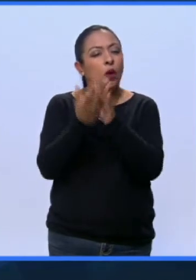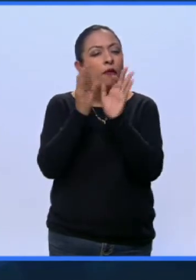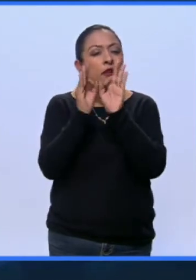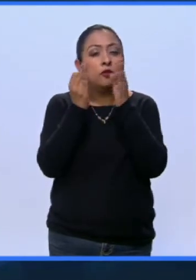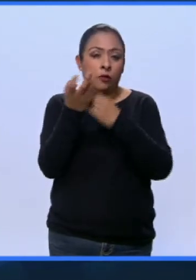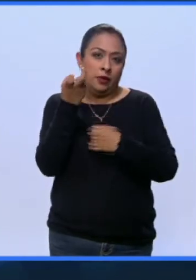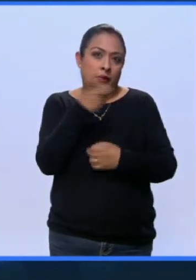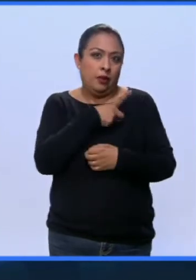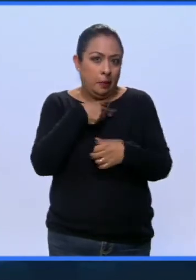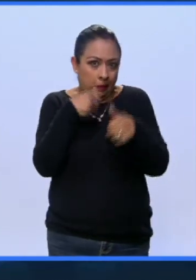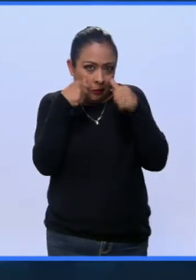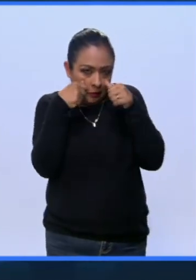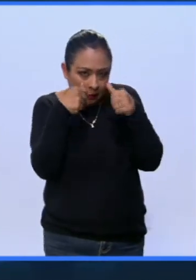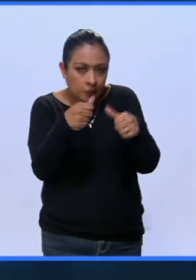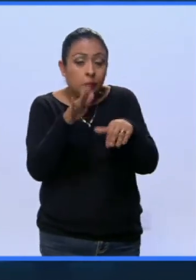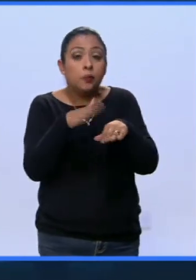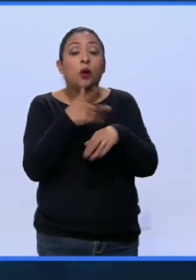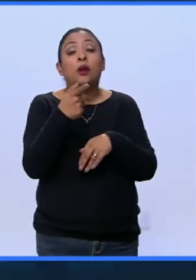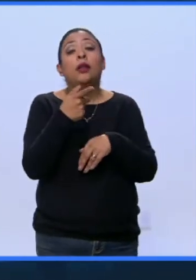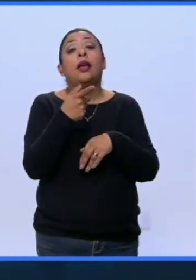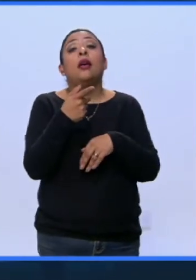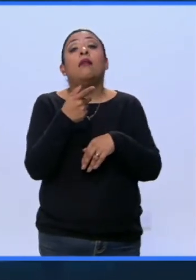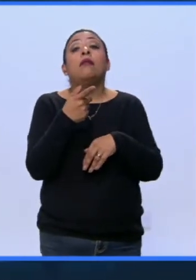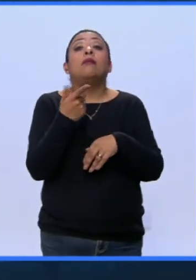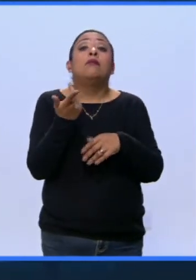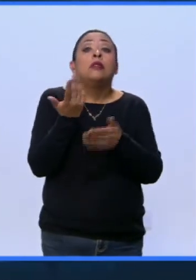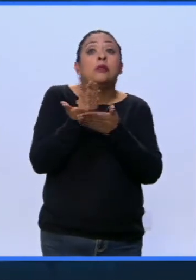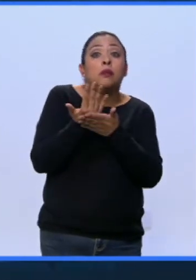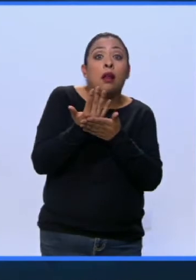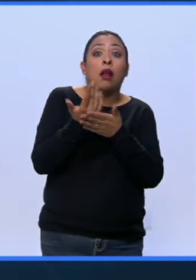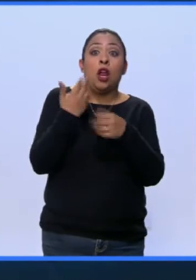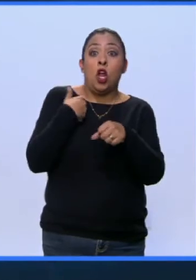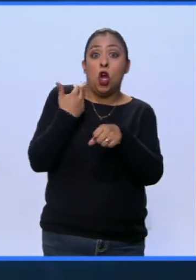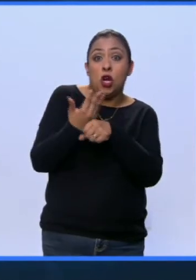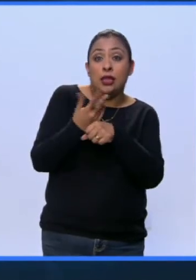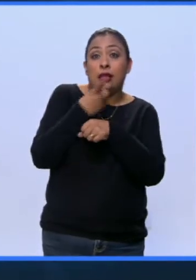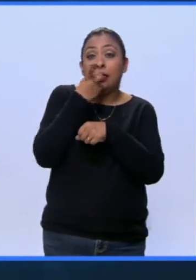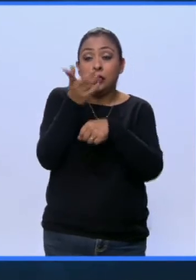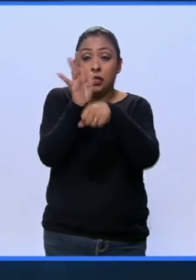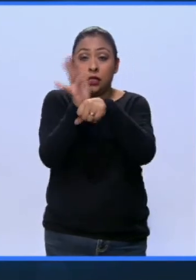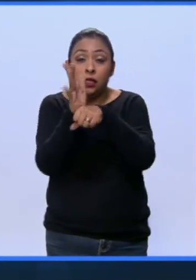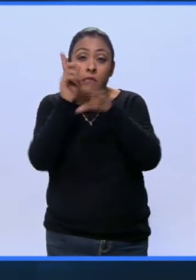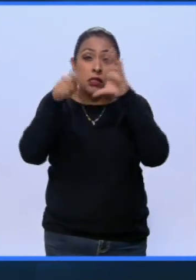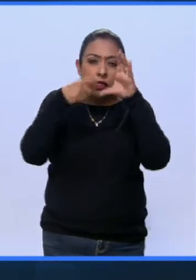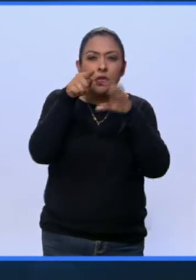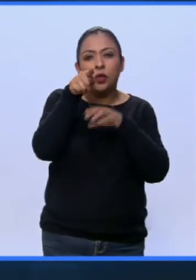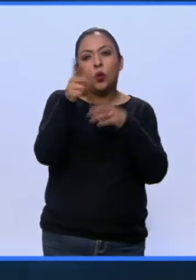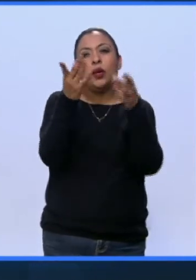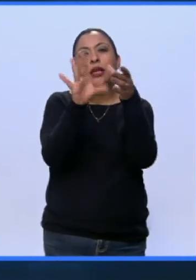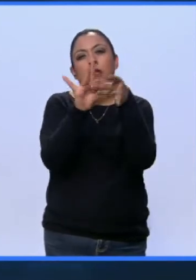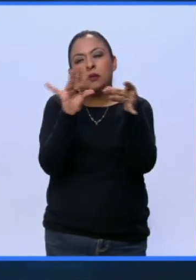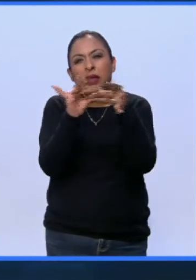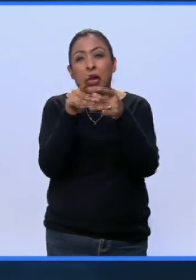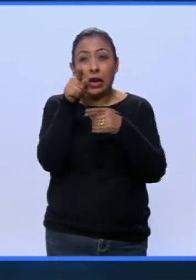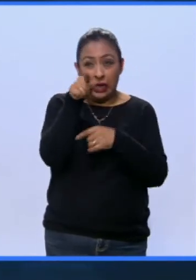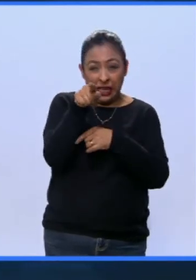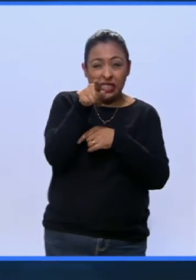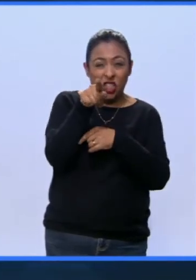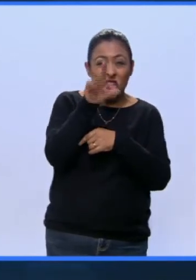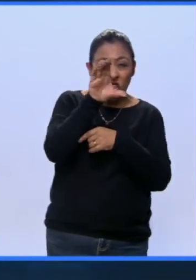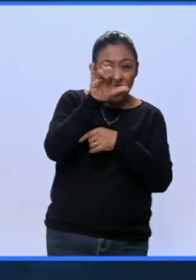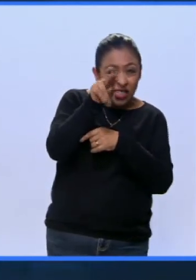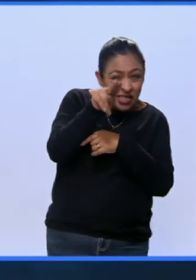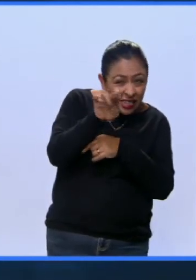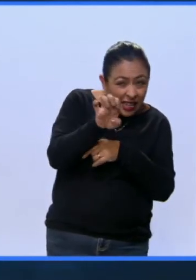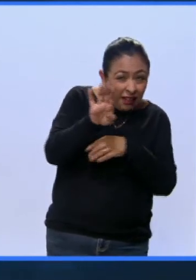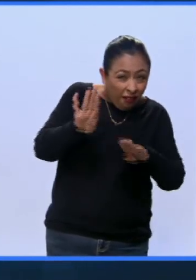hay que estar al pendiente porque ¿qué más nos puede esperar? Si vas de cine ahora, ya tú explicarás si es cine o no. A lo mejor es